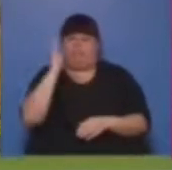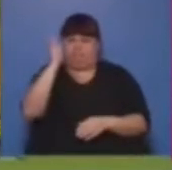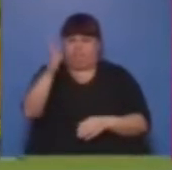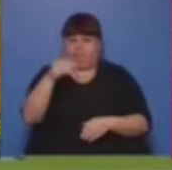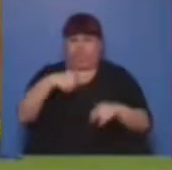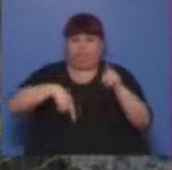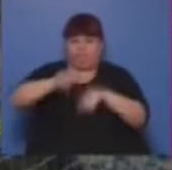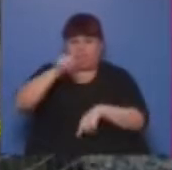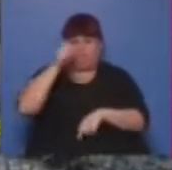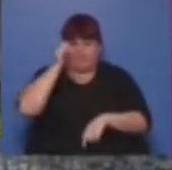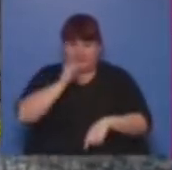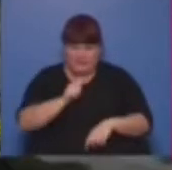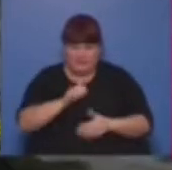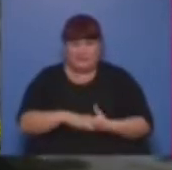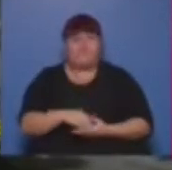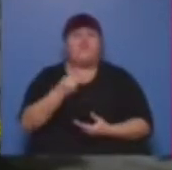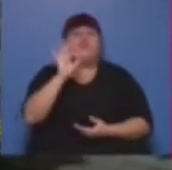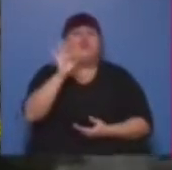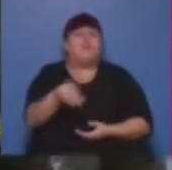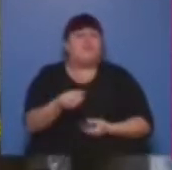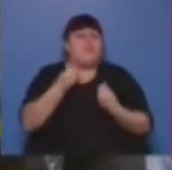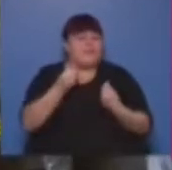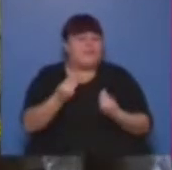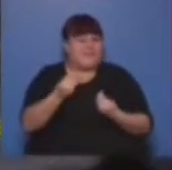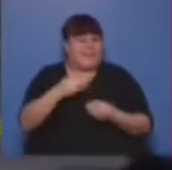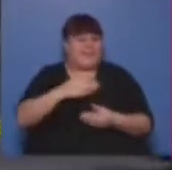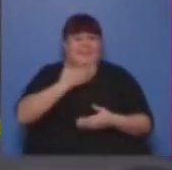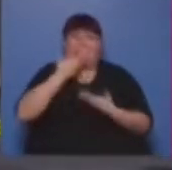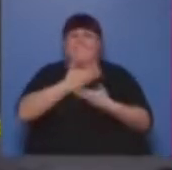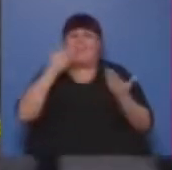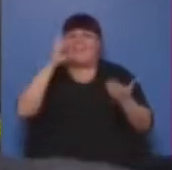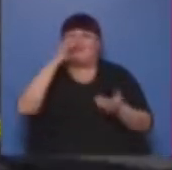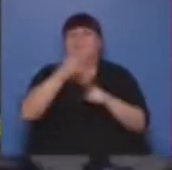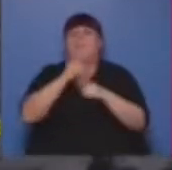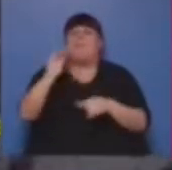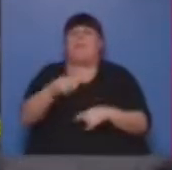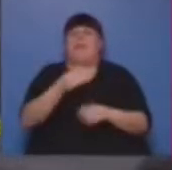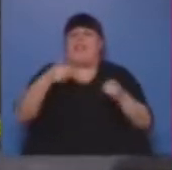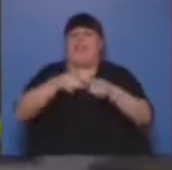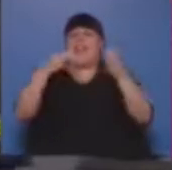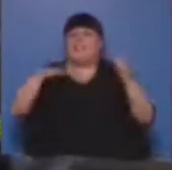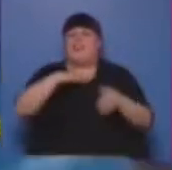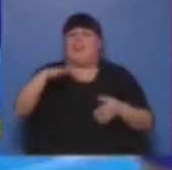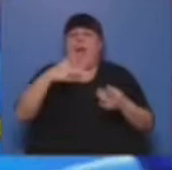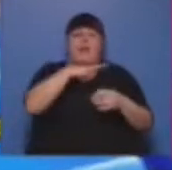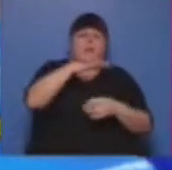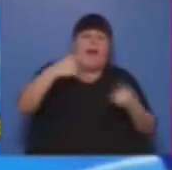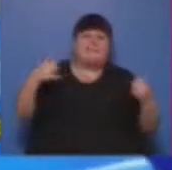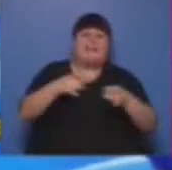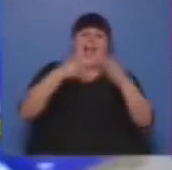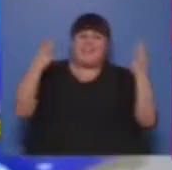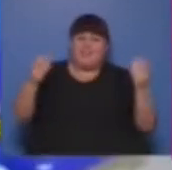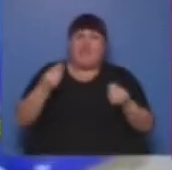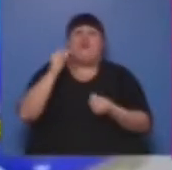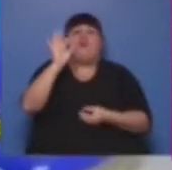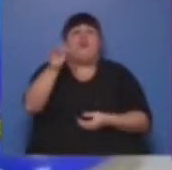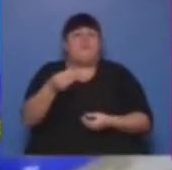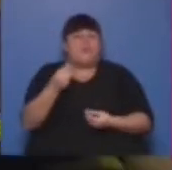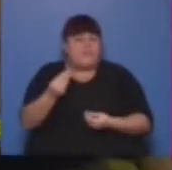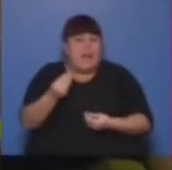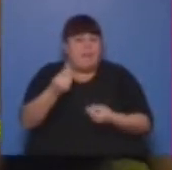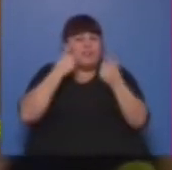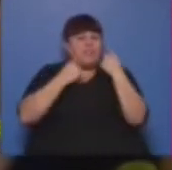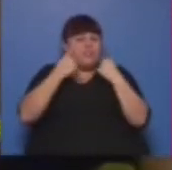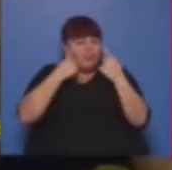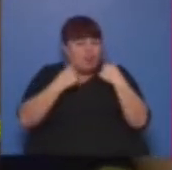tibia y el peroné? ¿Cómo vas a saber lo que es el placer si nunca ganaste un clásico barrio contra barrio? ¿Cómo vas a saber lo que es